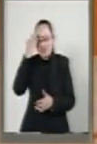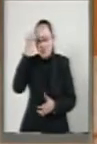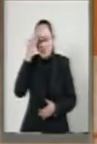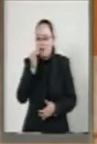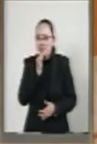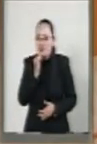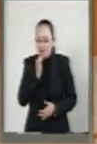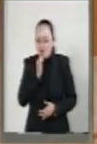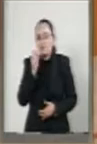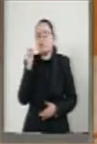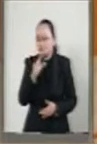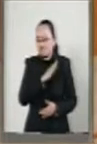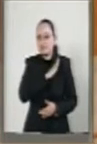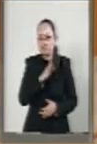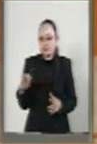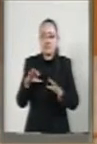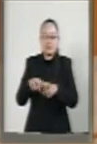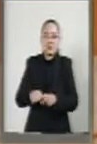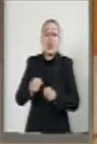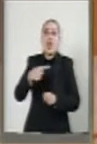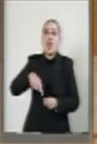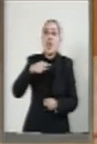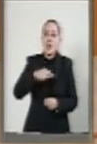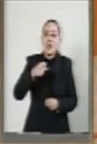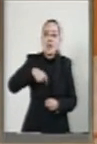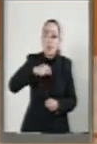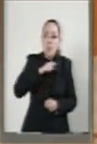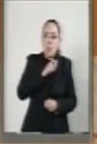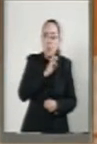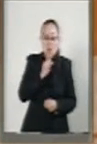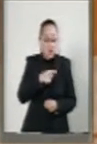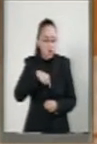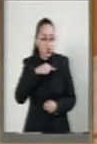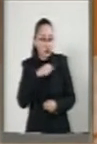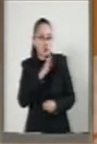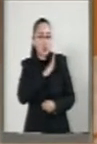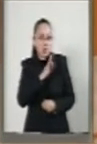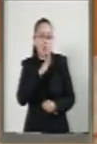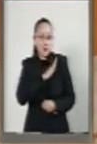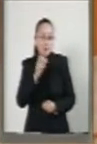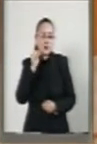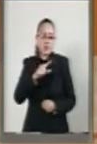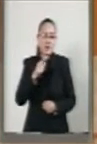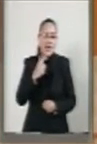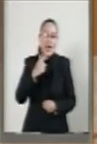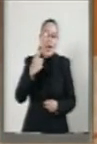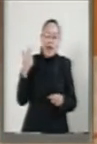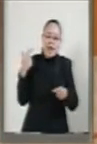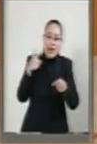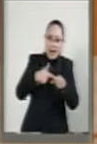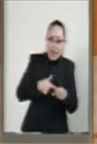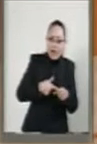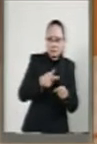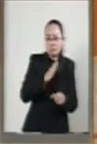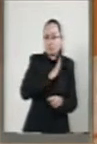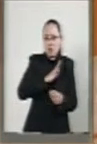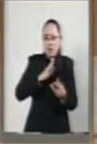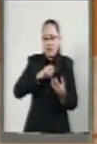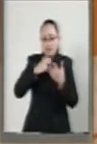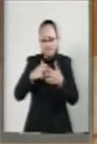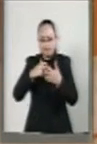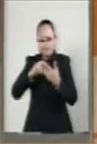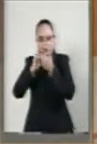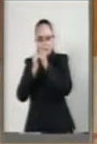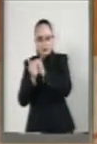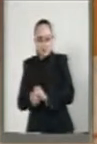Sin mencionar que podremos, por sí mismos, refinar nuestra propia gasolina. Por otra parte, en